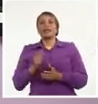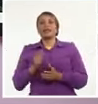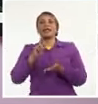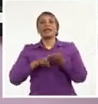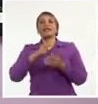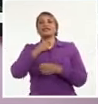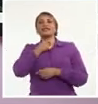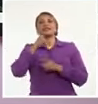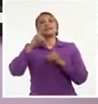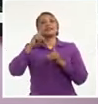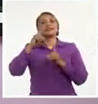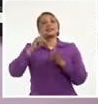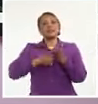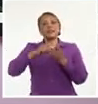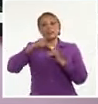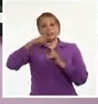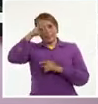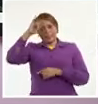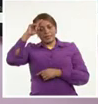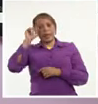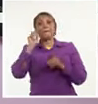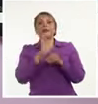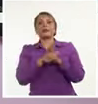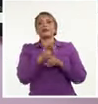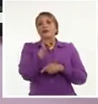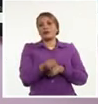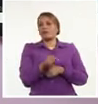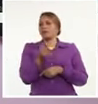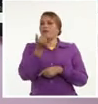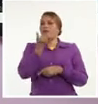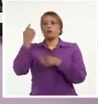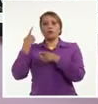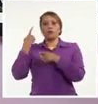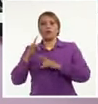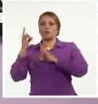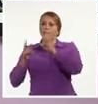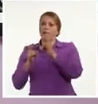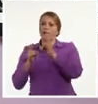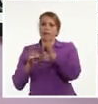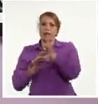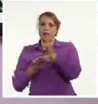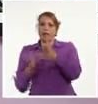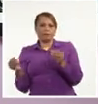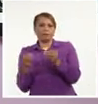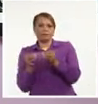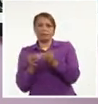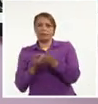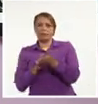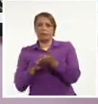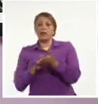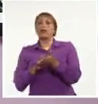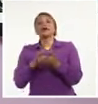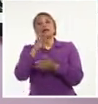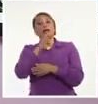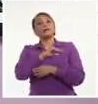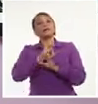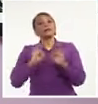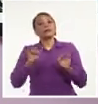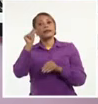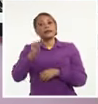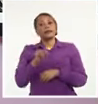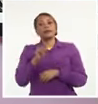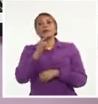y no afectó al resto de los cubículos cuyos pacientes están asintomáticos. Rodríguez Espinosa señaló que no existe